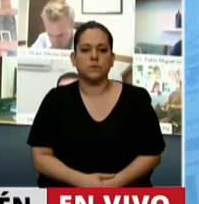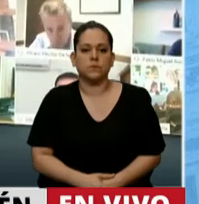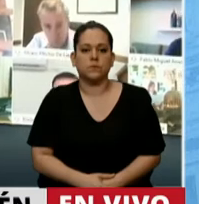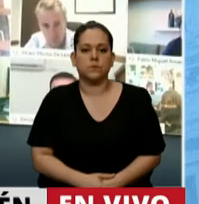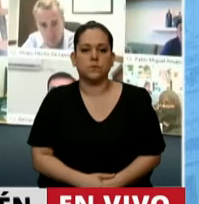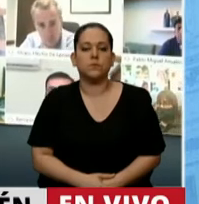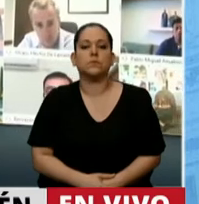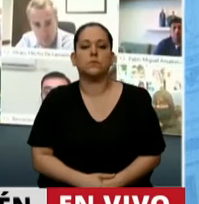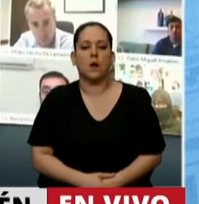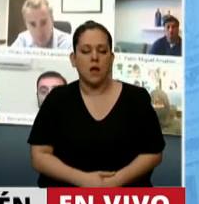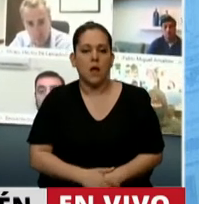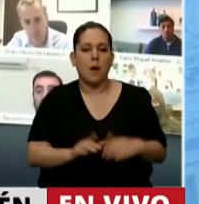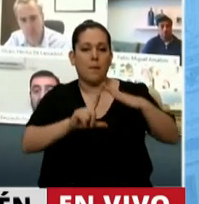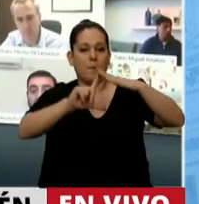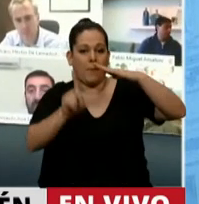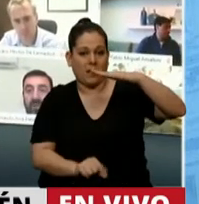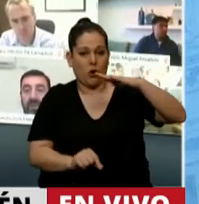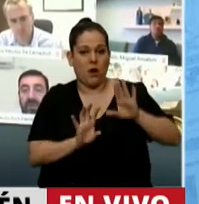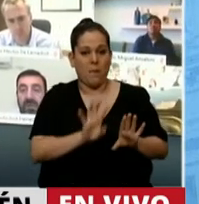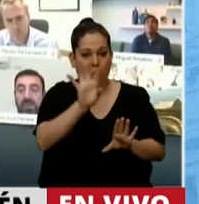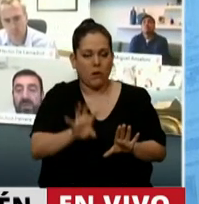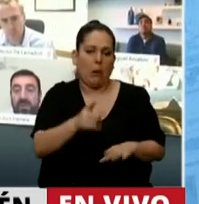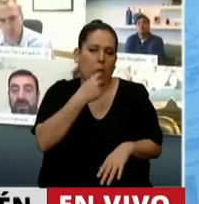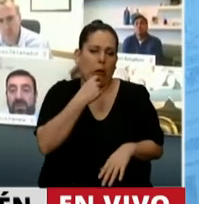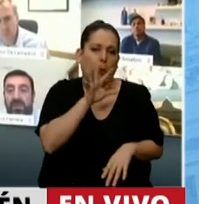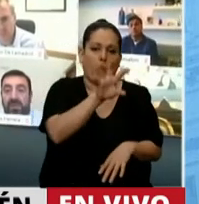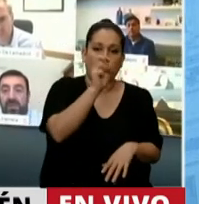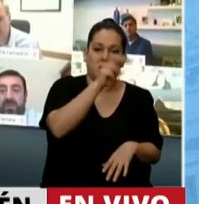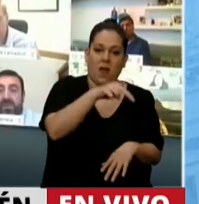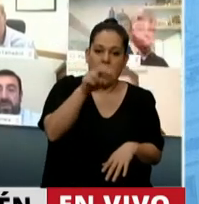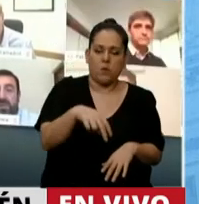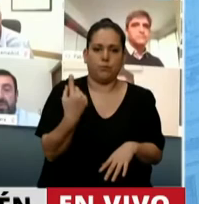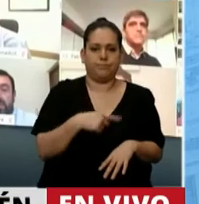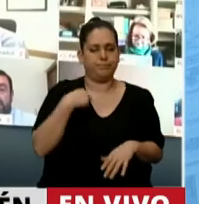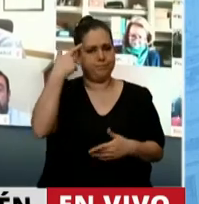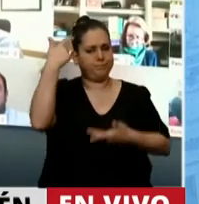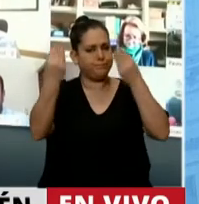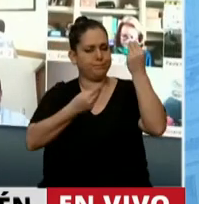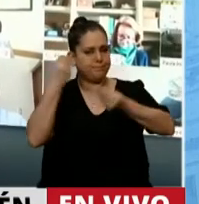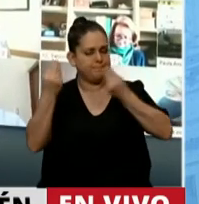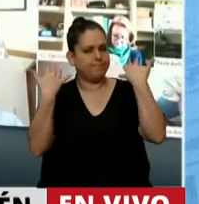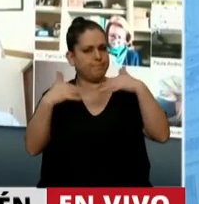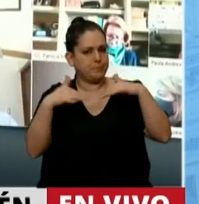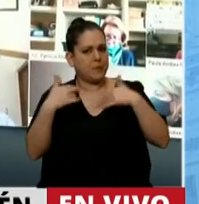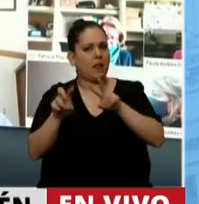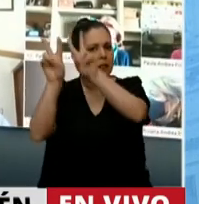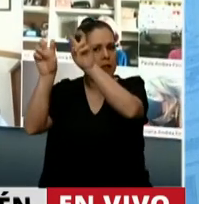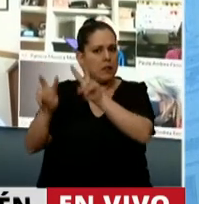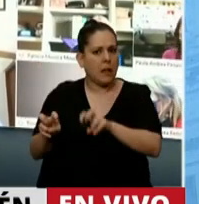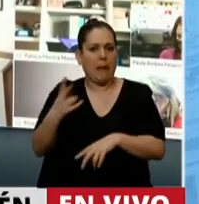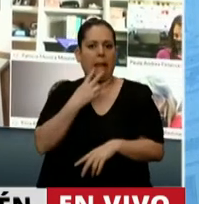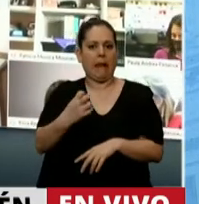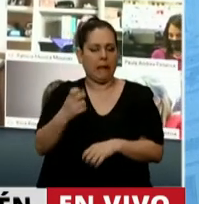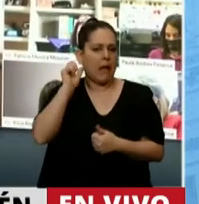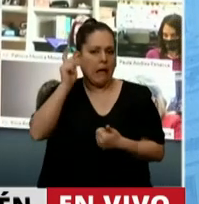Las provincias patagónicas, como Neuquén, vemos con preocupación todos los temas energéticos,